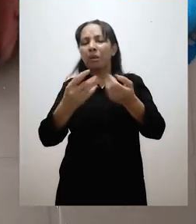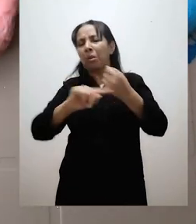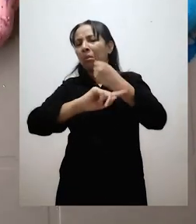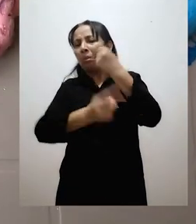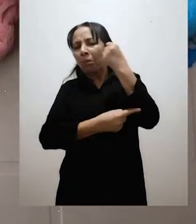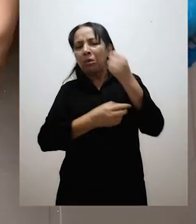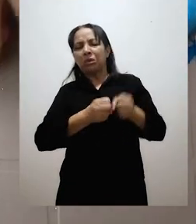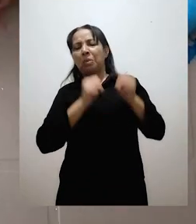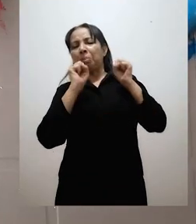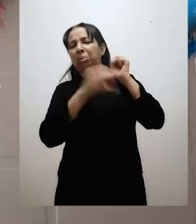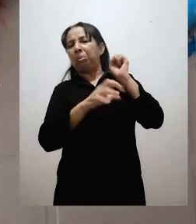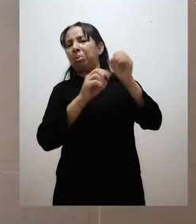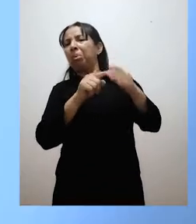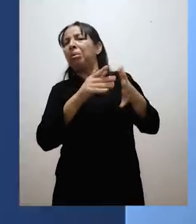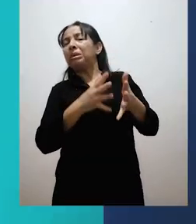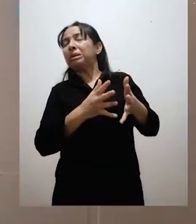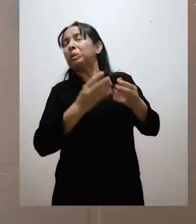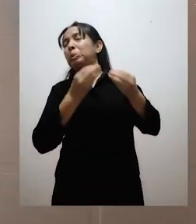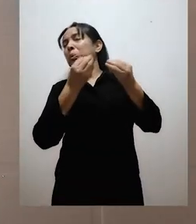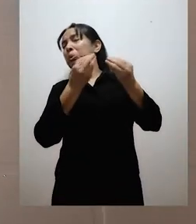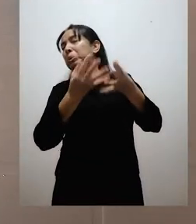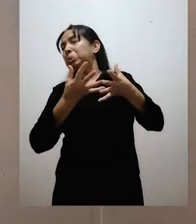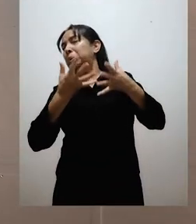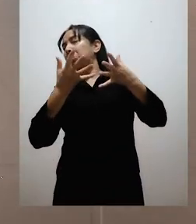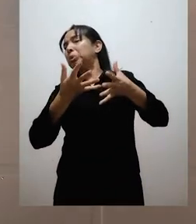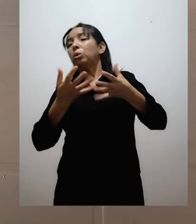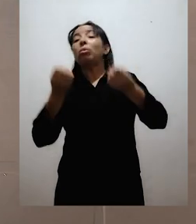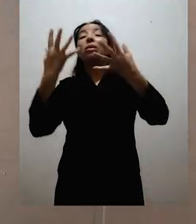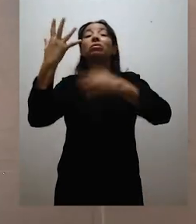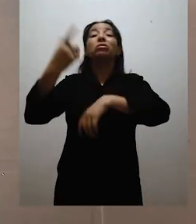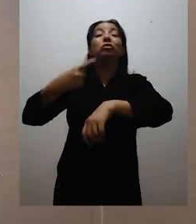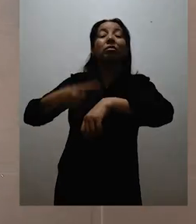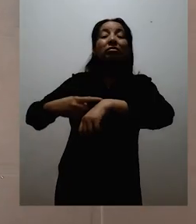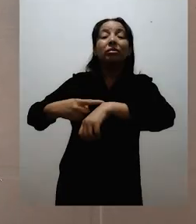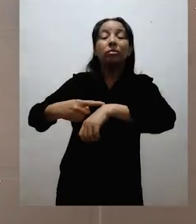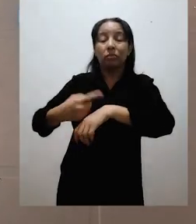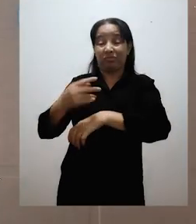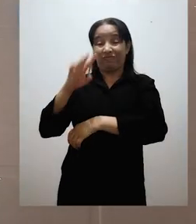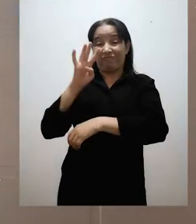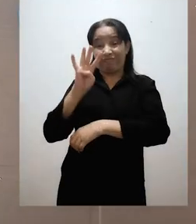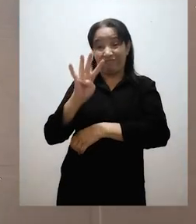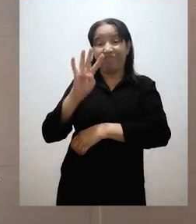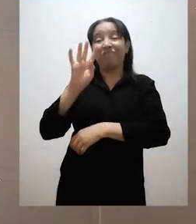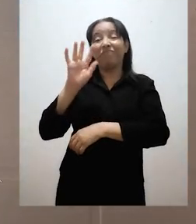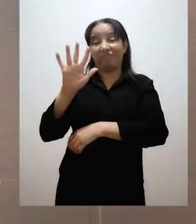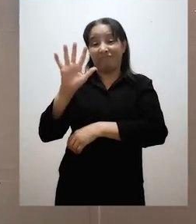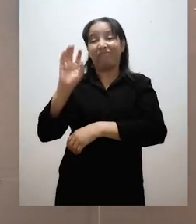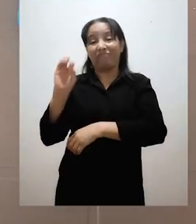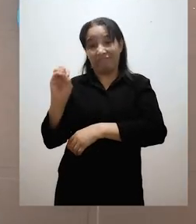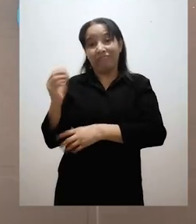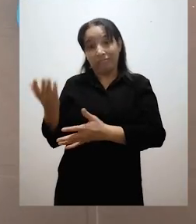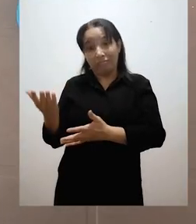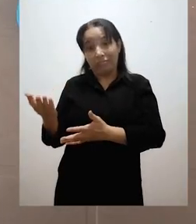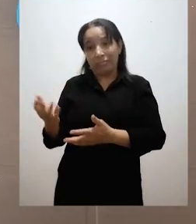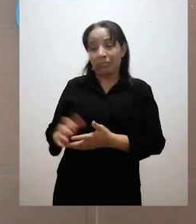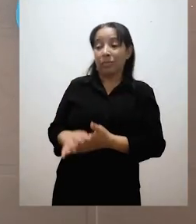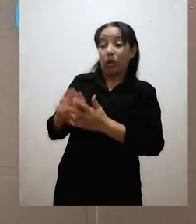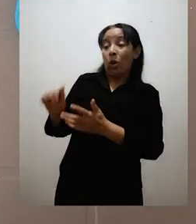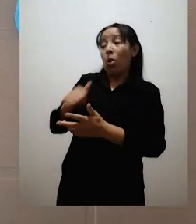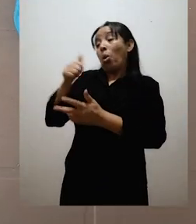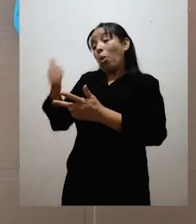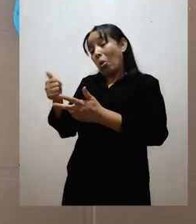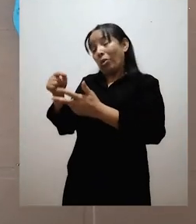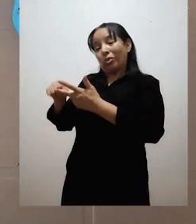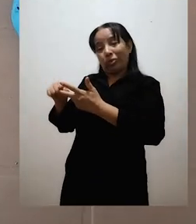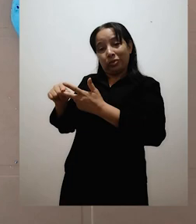en poderse degradar? Y también tenemos los productos que son biodegradables. Esto quiere decir que